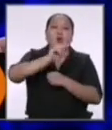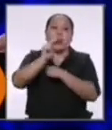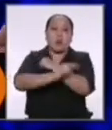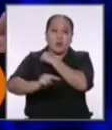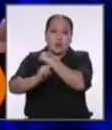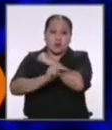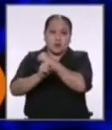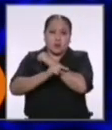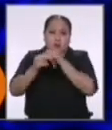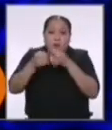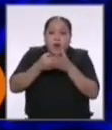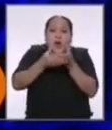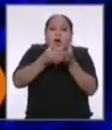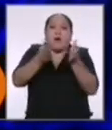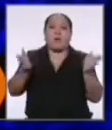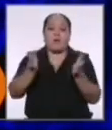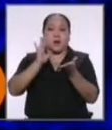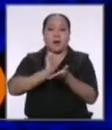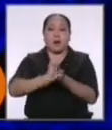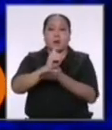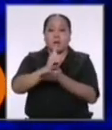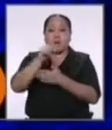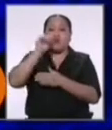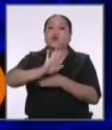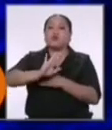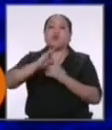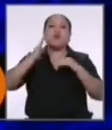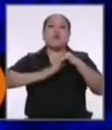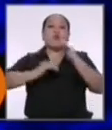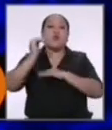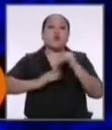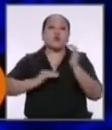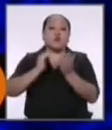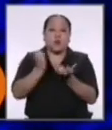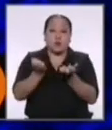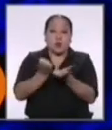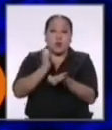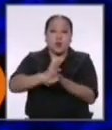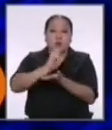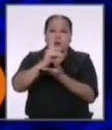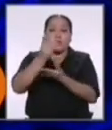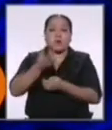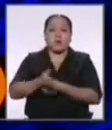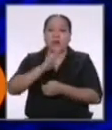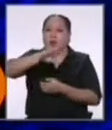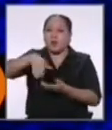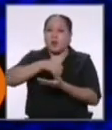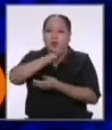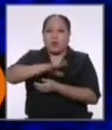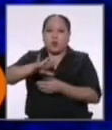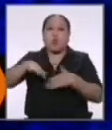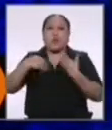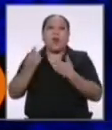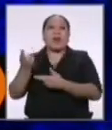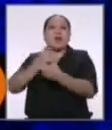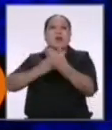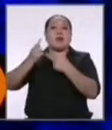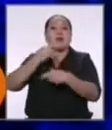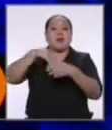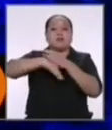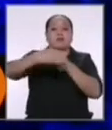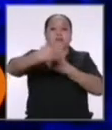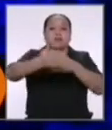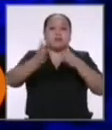ampliar la educación la infraestructura educativa para que todos nuestros niños vuelvan a regresar a las aulas